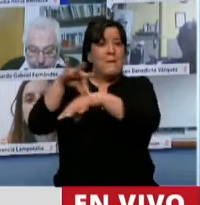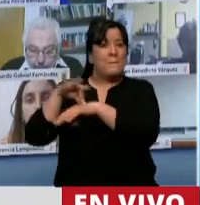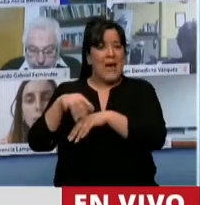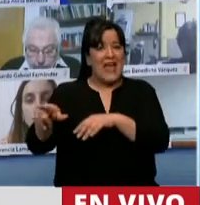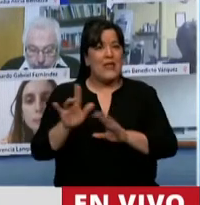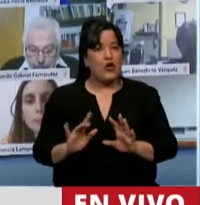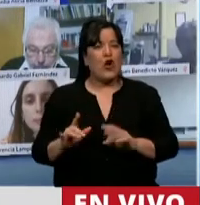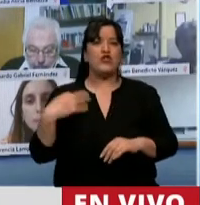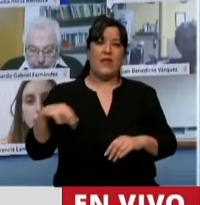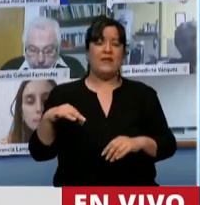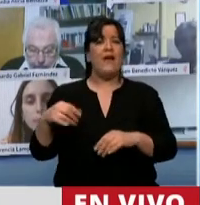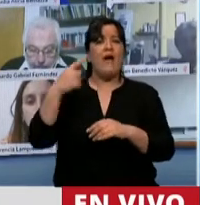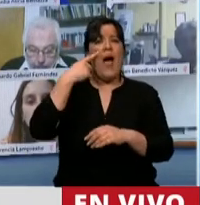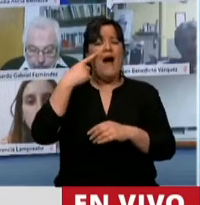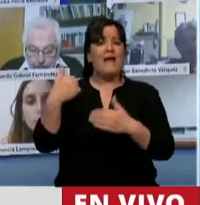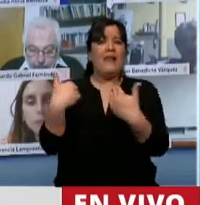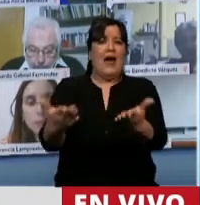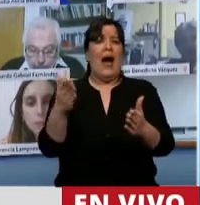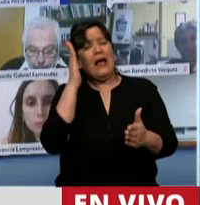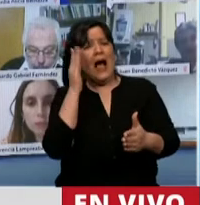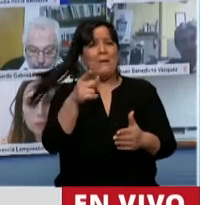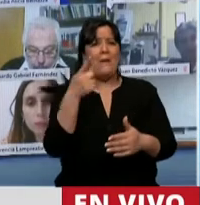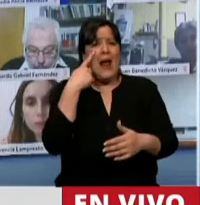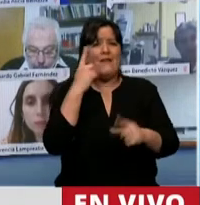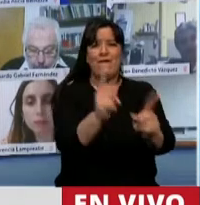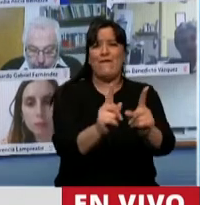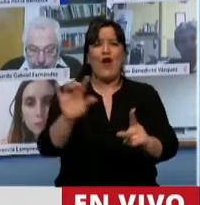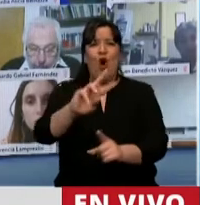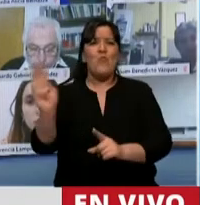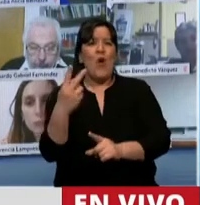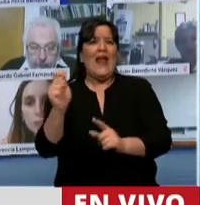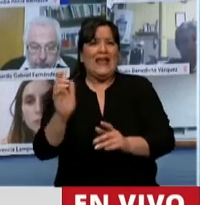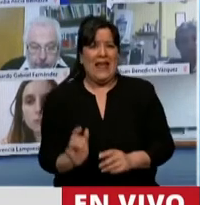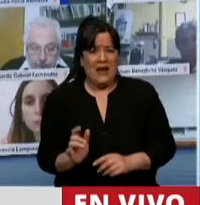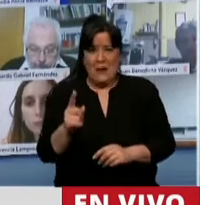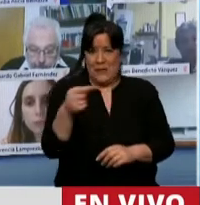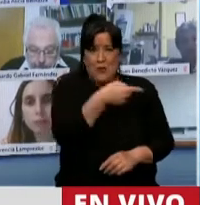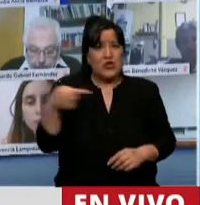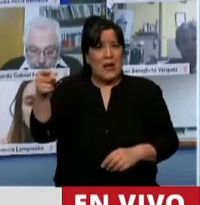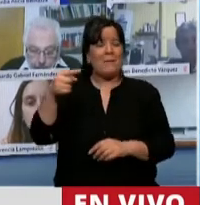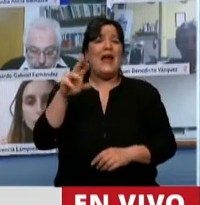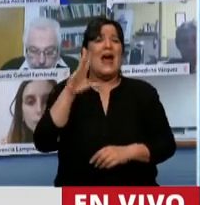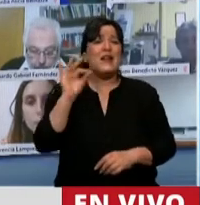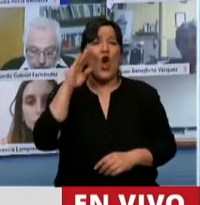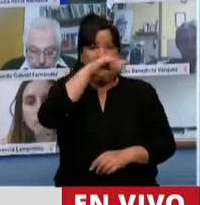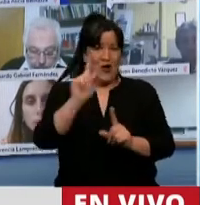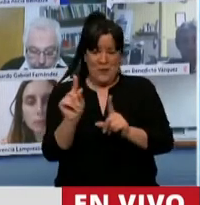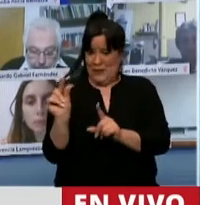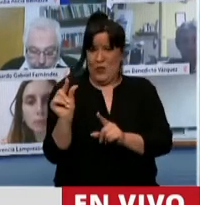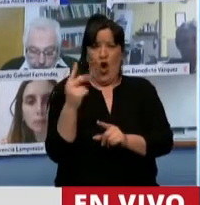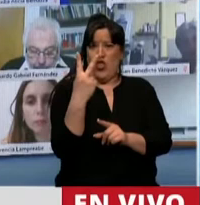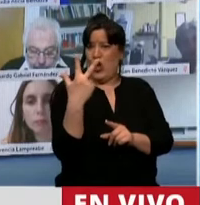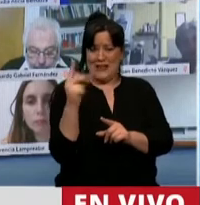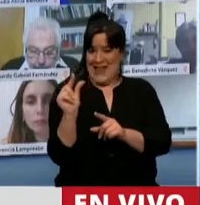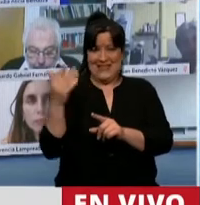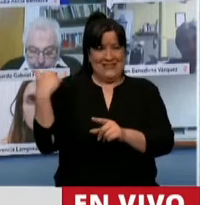eligiendo a quién dejan vivir y a quién dejan morir. Como pasó esta semana en la provincia de Río Negro. Lo dijo hace dos